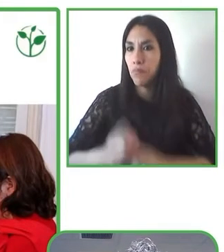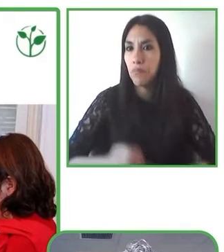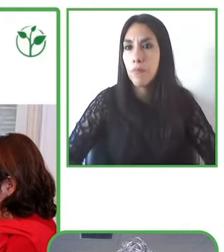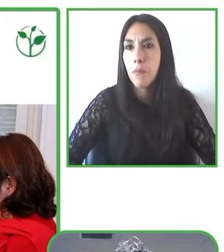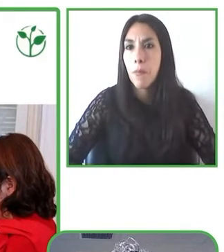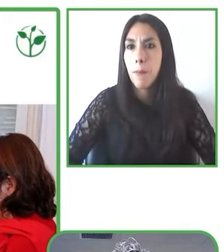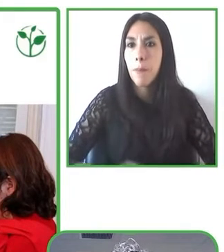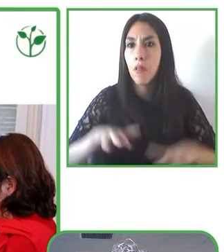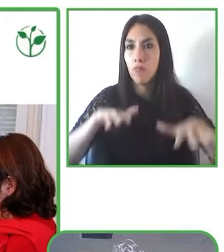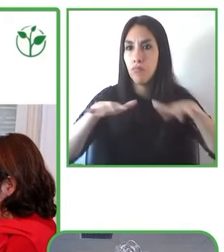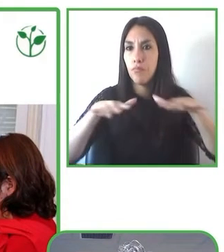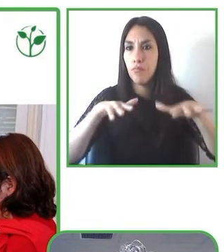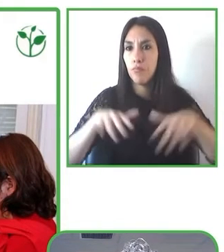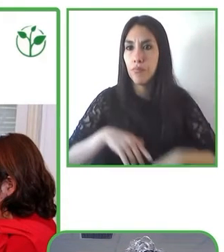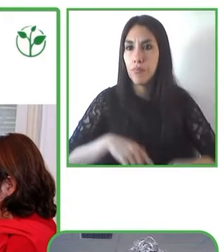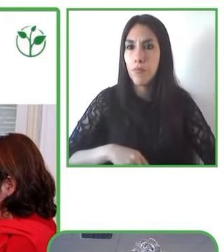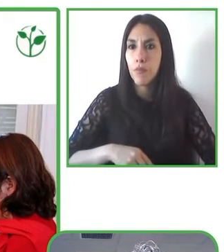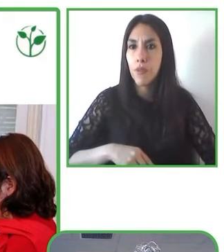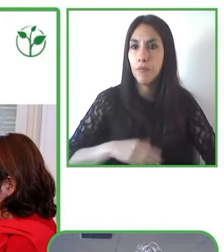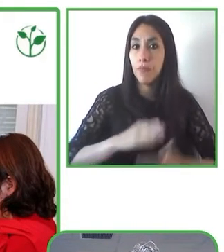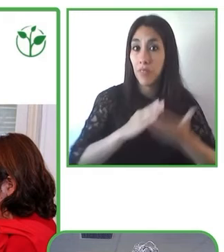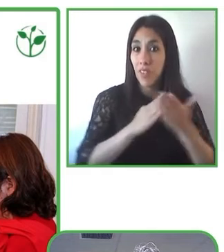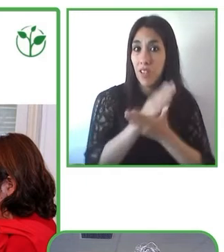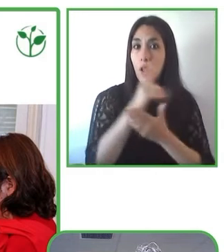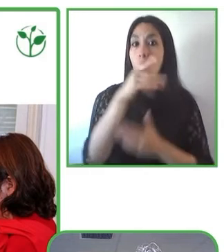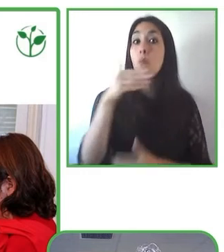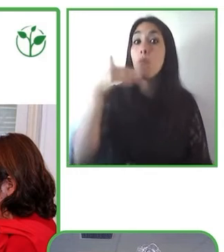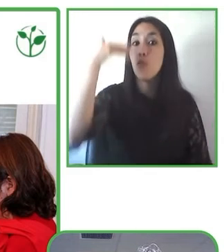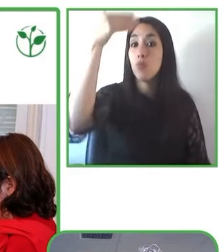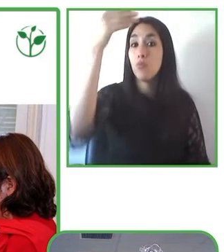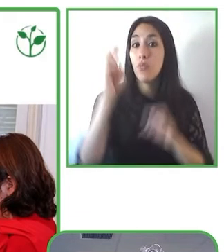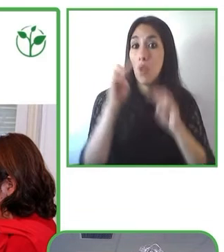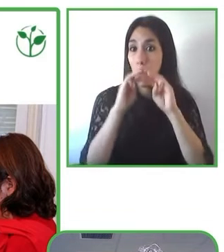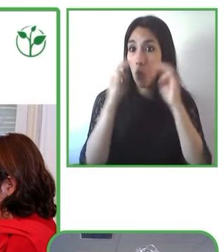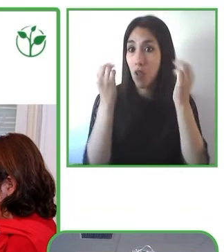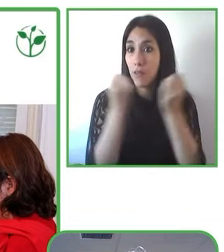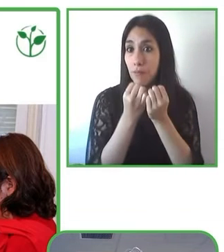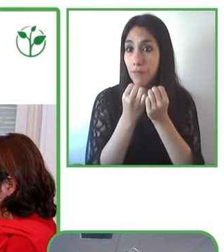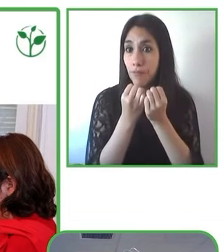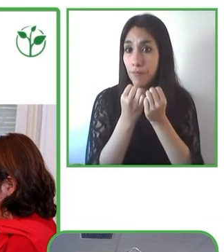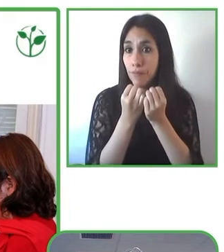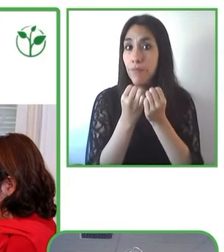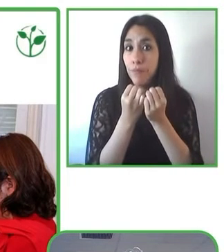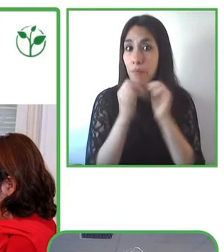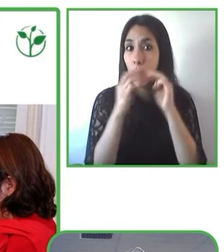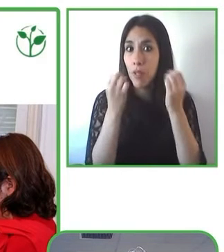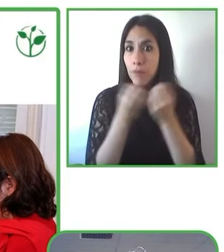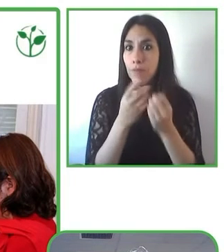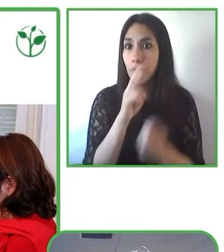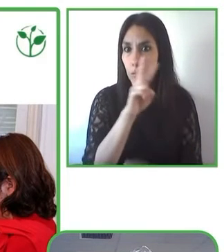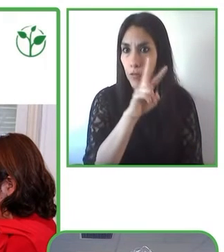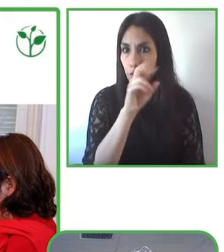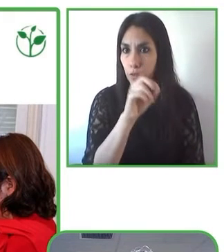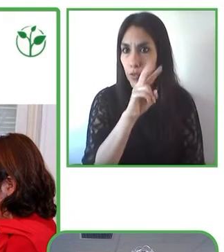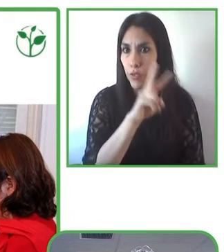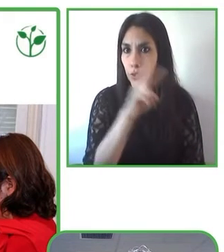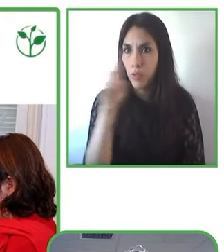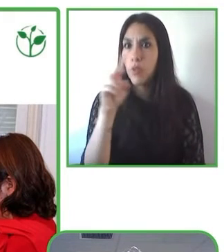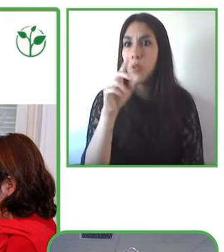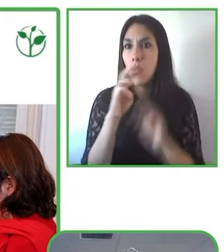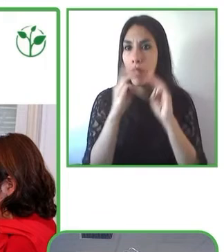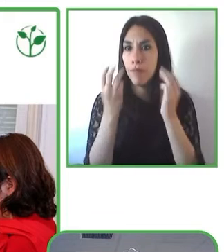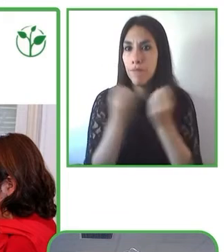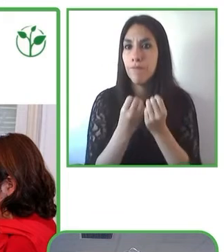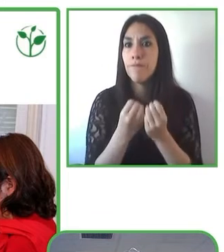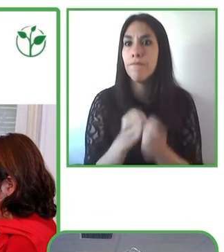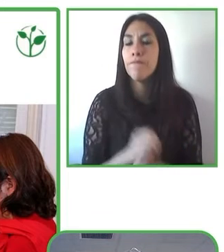internacional. Los próximos cursos que vamos a desarrollar en 2022 se relacionan con accesibilidad cognitiva,